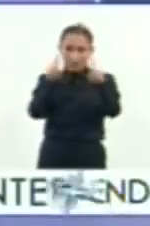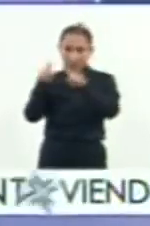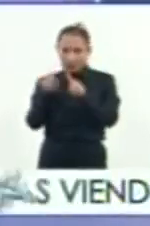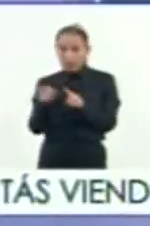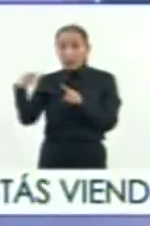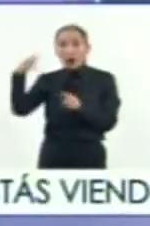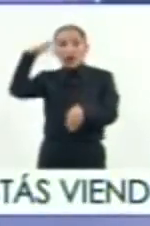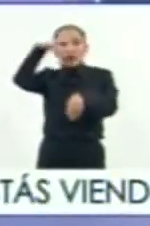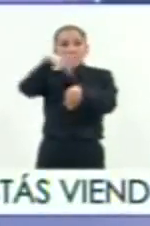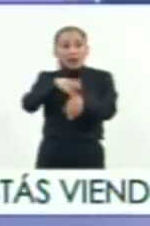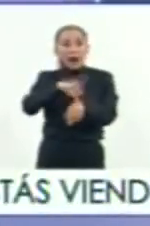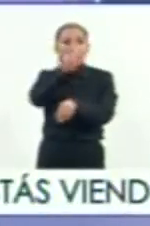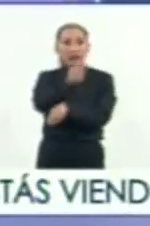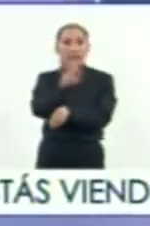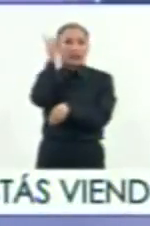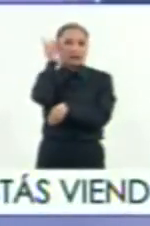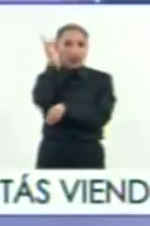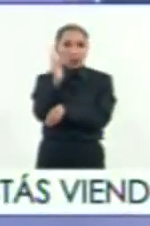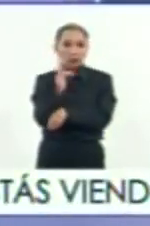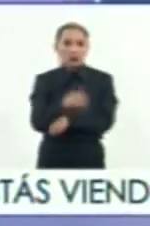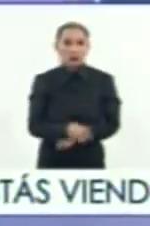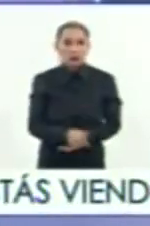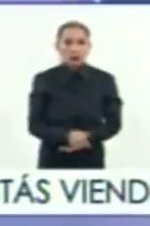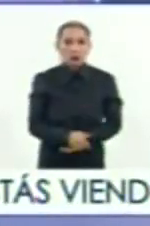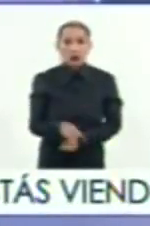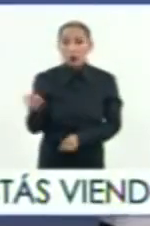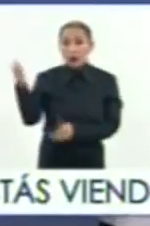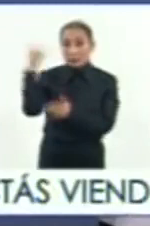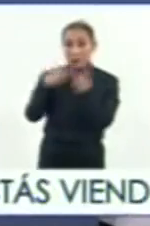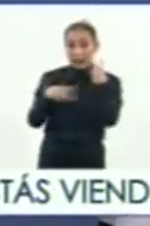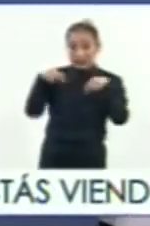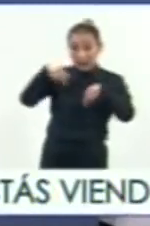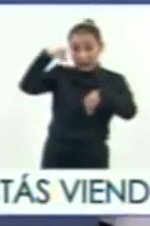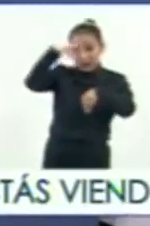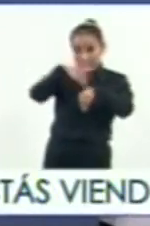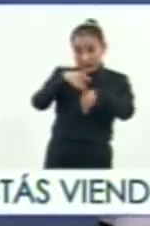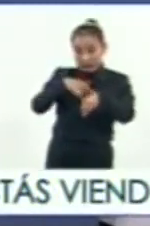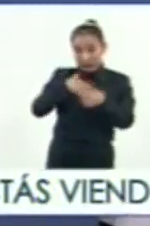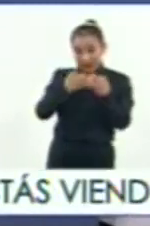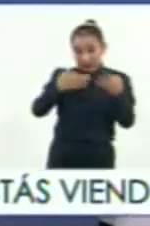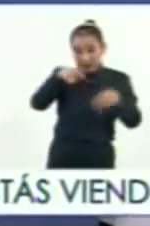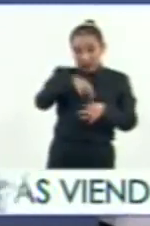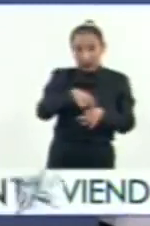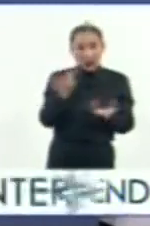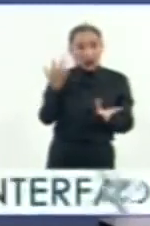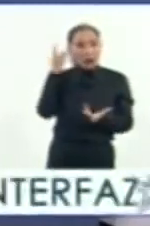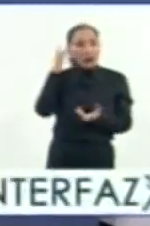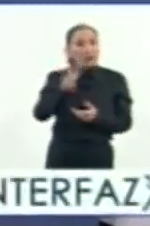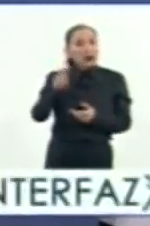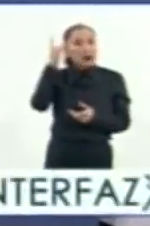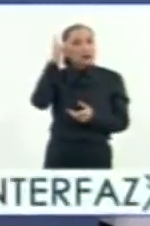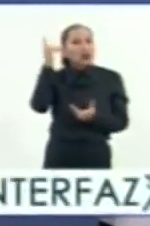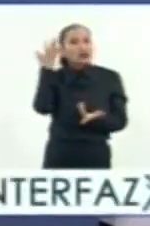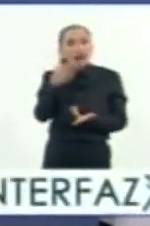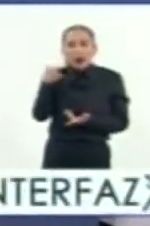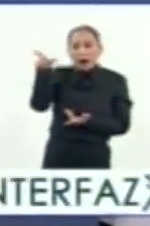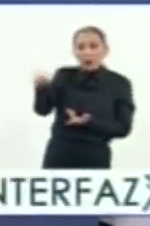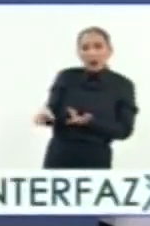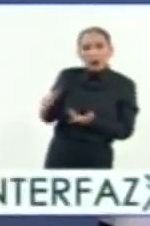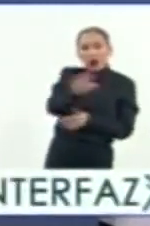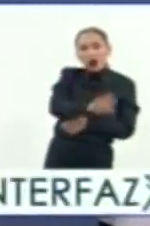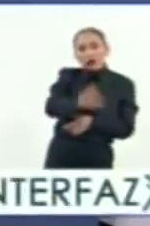va a tocar tierra un Viernes Santo. Cuando él llega a tocar tierra en ese Viernes Santo, ¿qué se sabía ya del